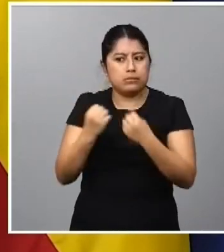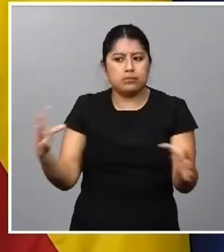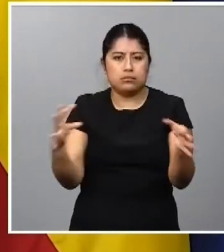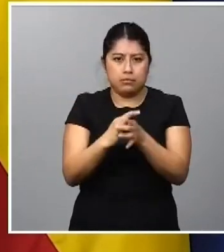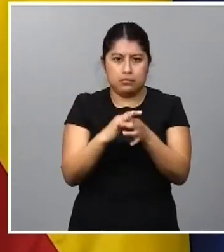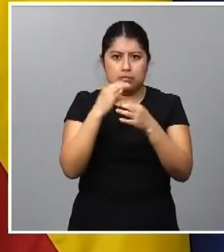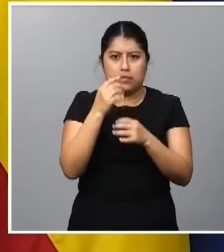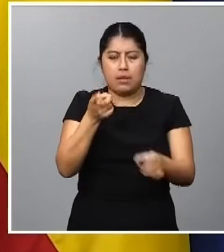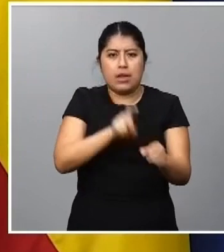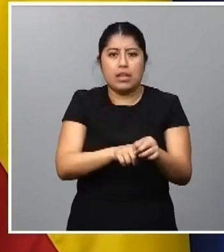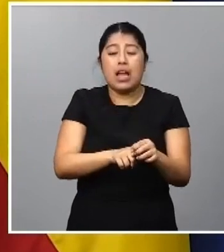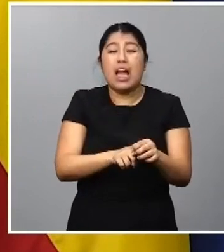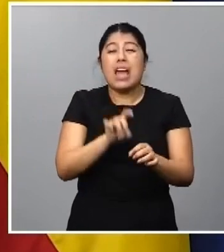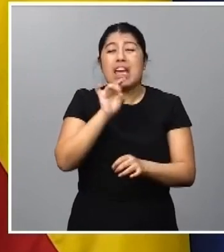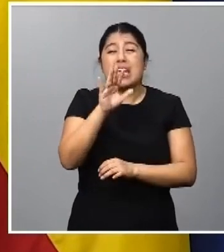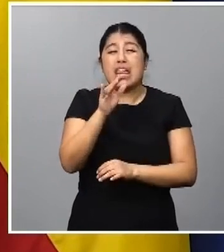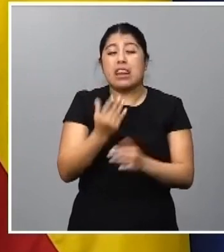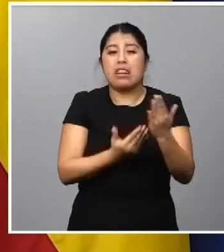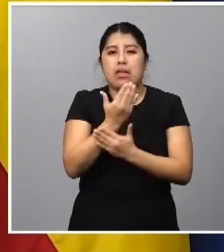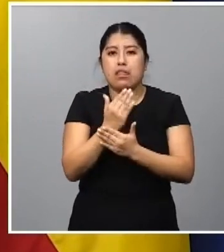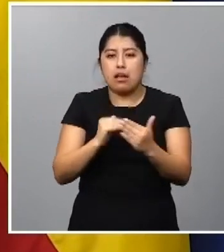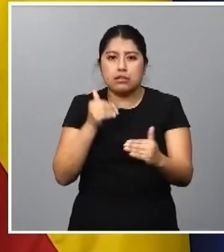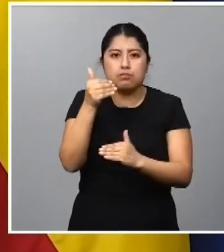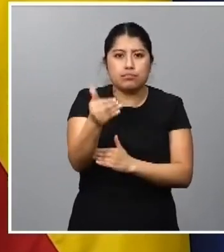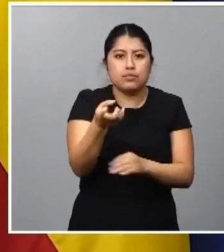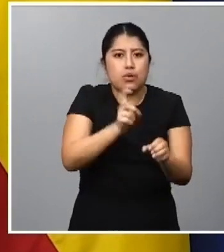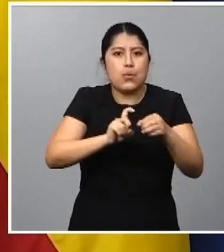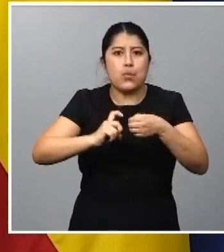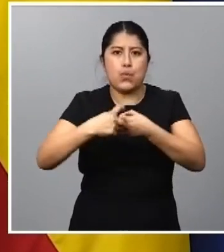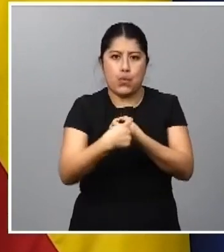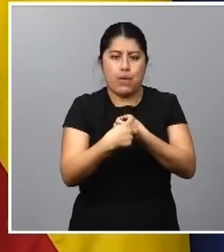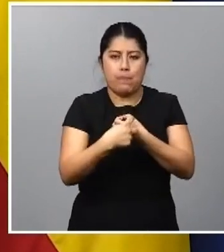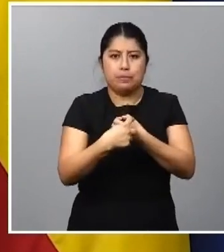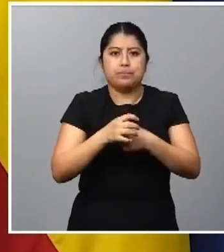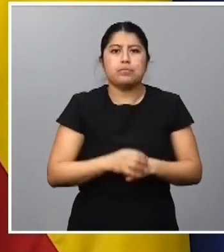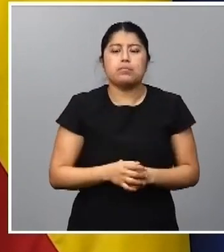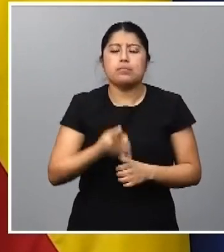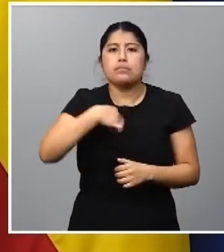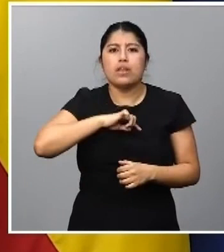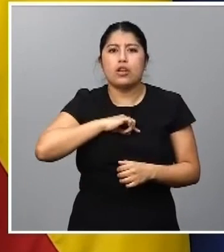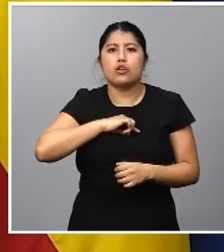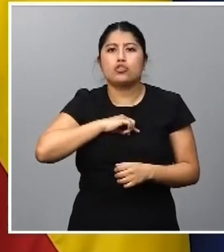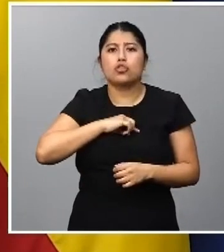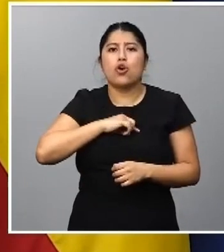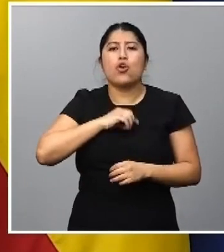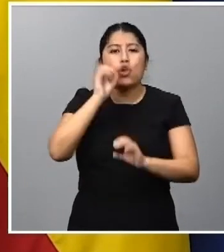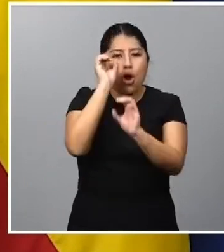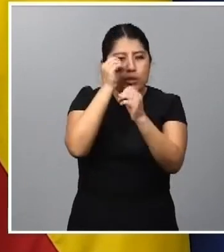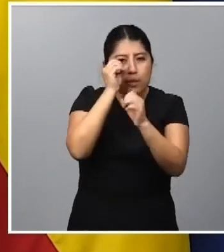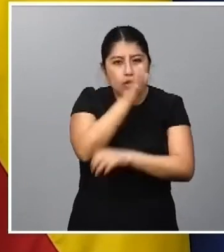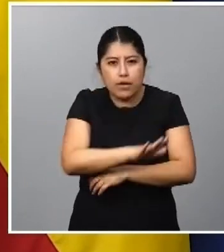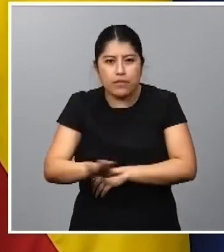irán incorporando de aquí a 15 días el resto de expertos y expertas, pero en la creación inmediatamente contaremos con el Observatorio de la